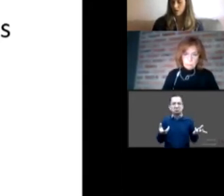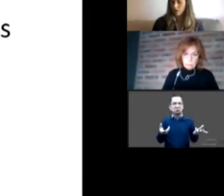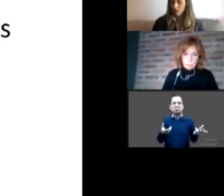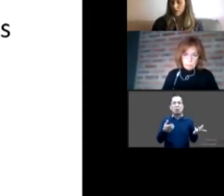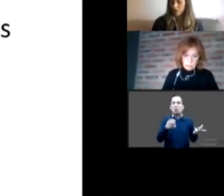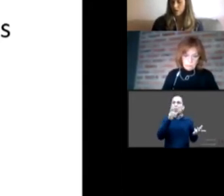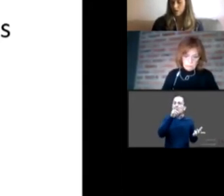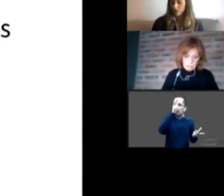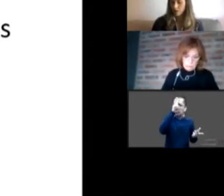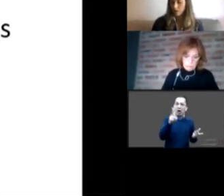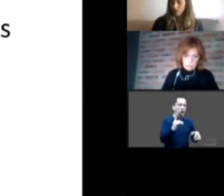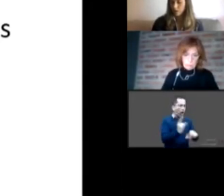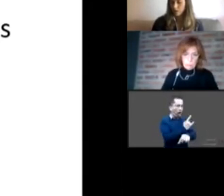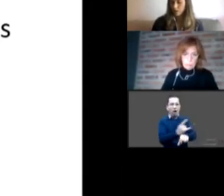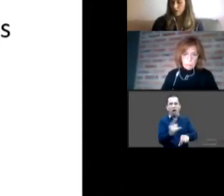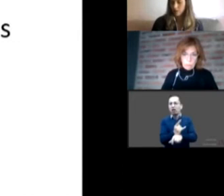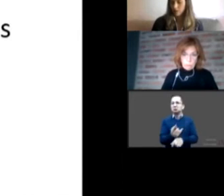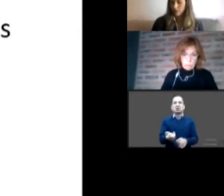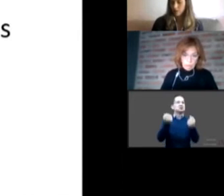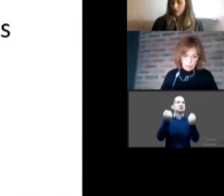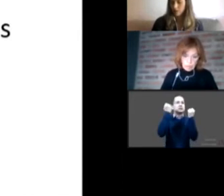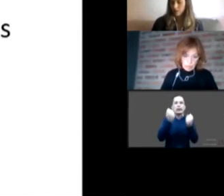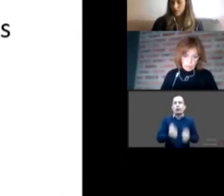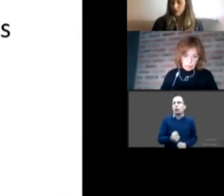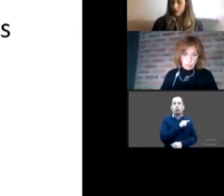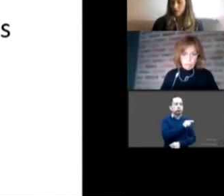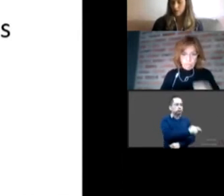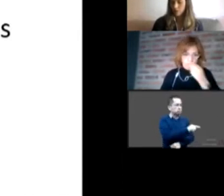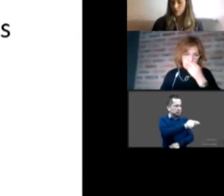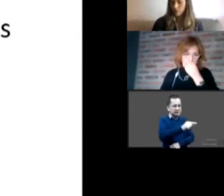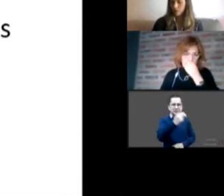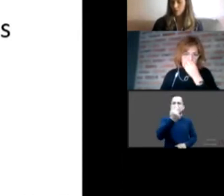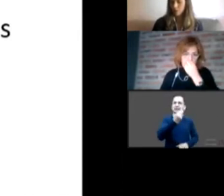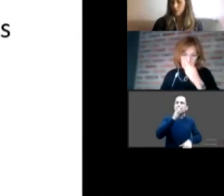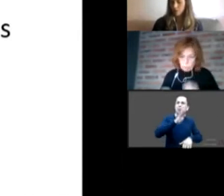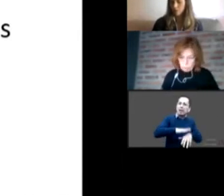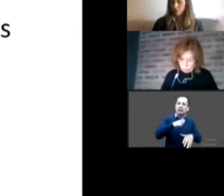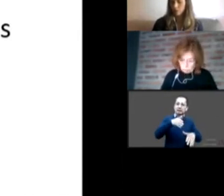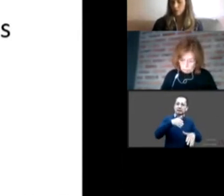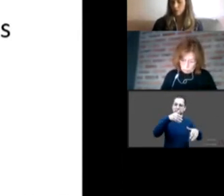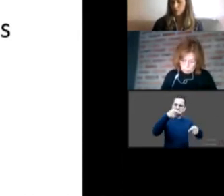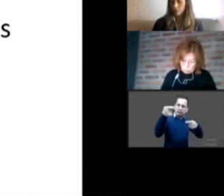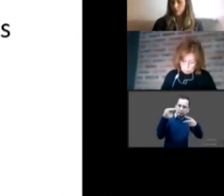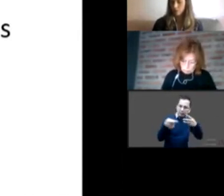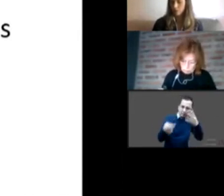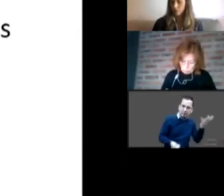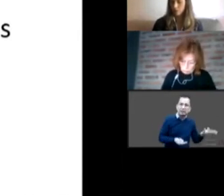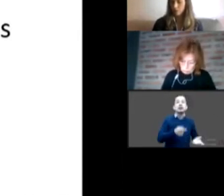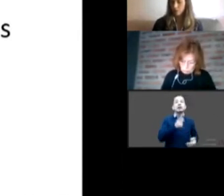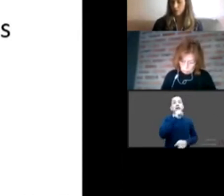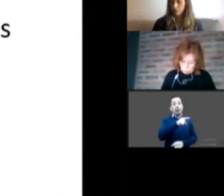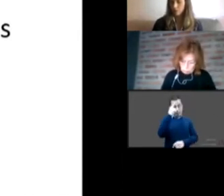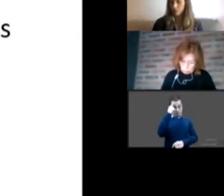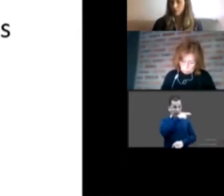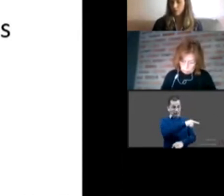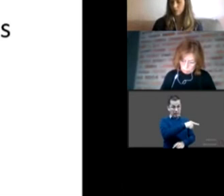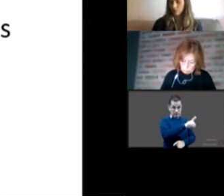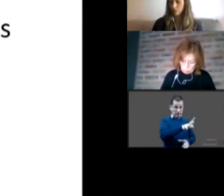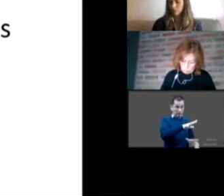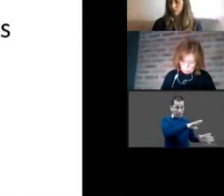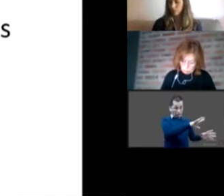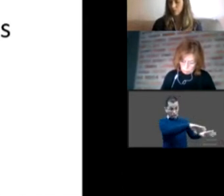las necesidades especiales y sus impactos abrumador será su dolor psíquico y físico